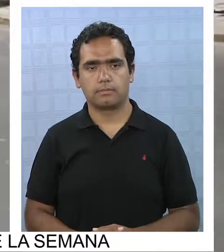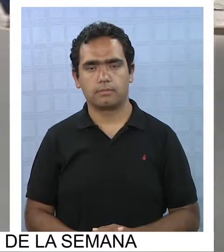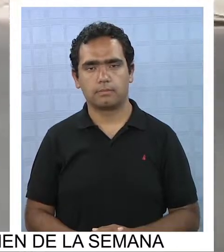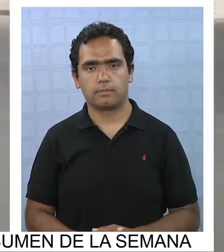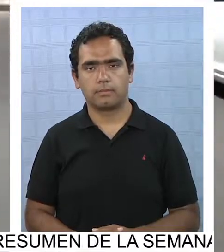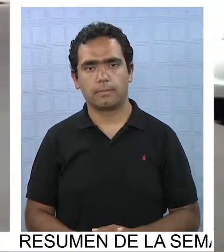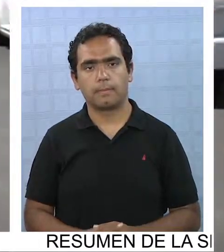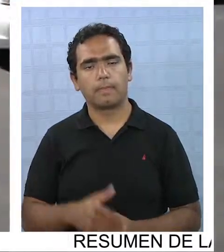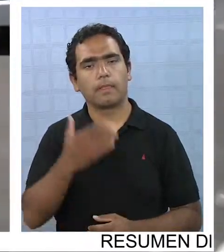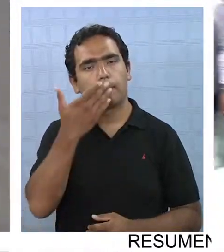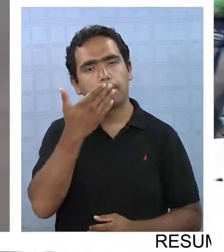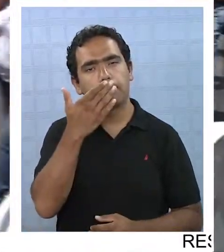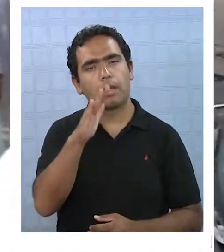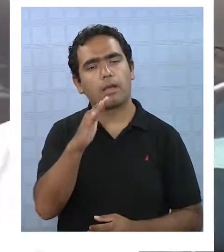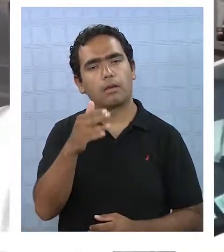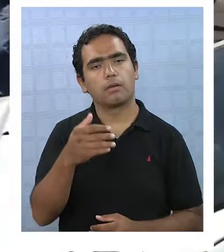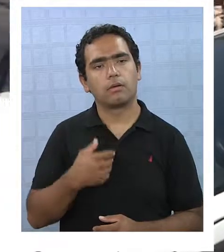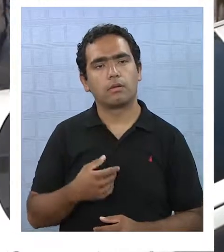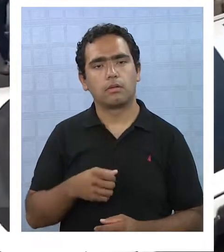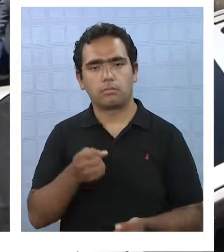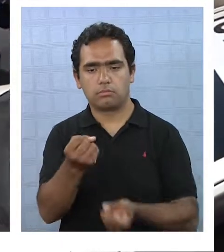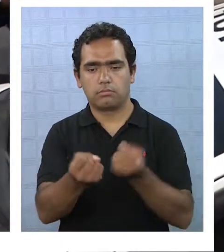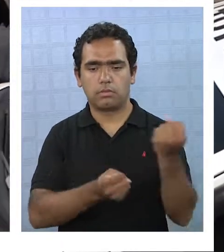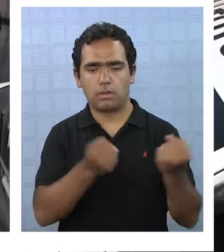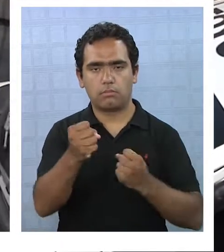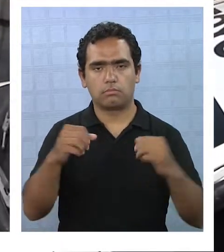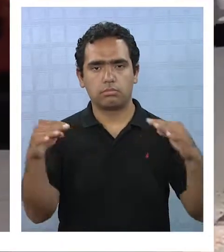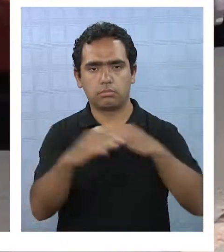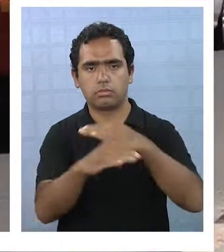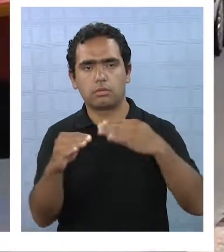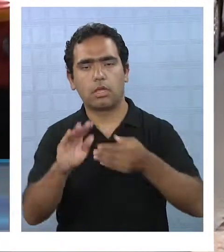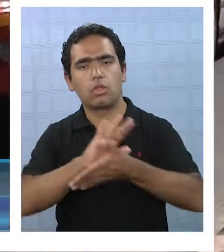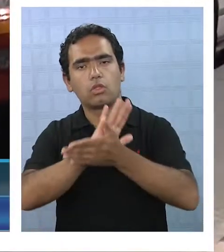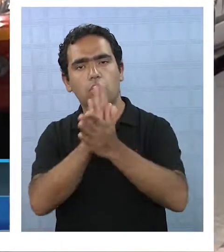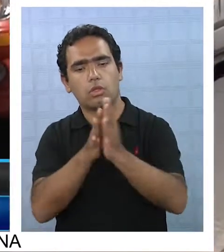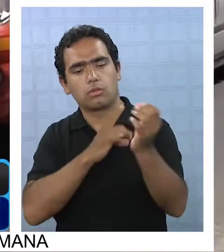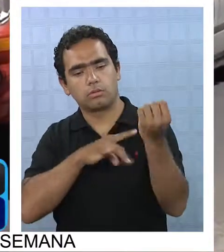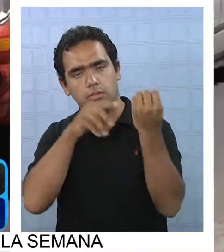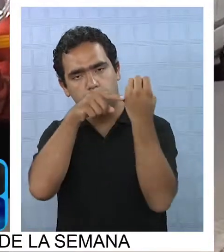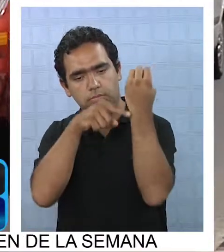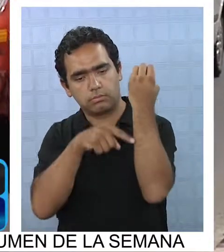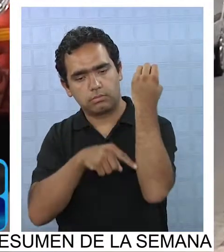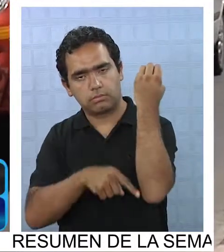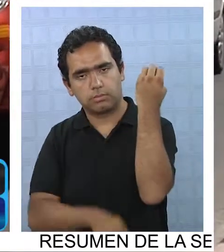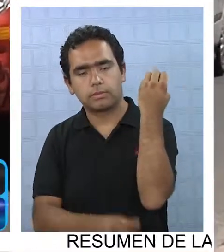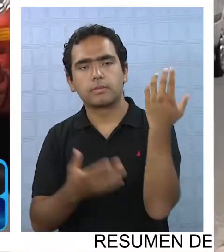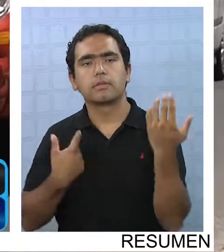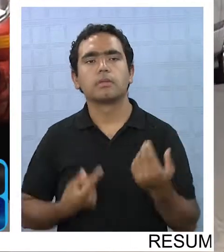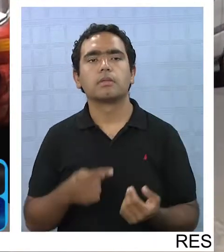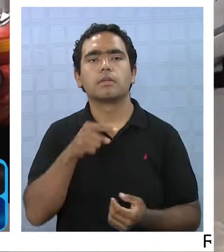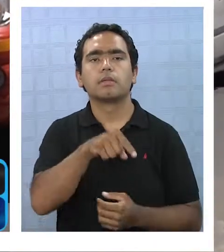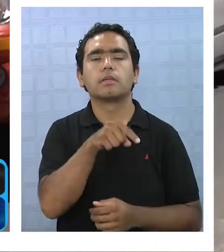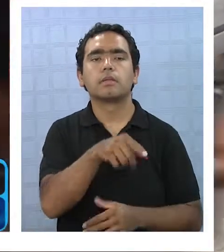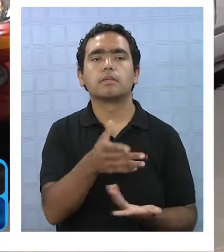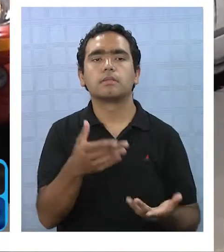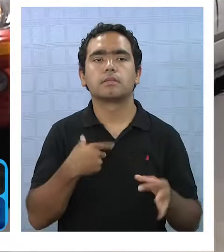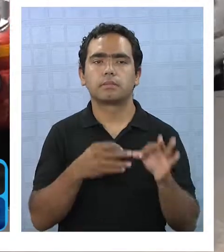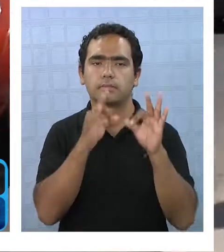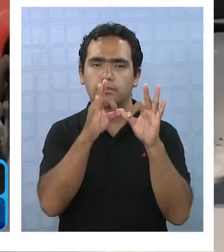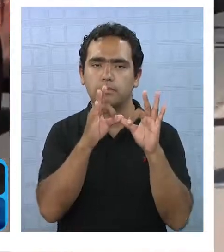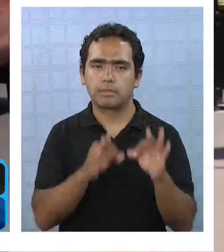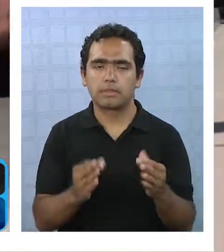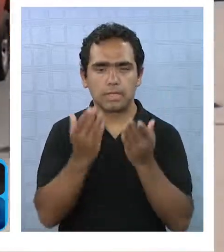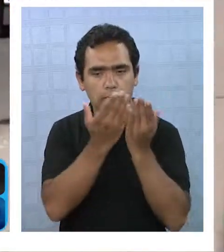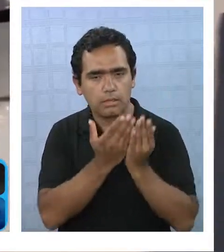Mejorar la movilidad urbana de todas las ciudades de Chile fue el objetivo que generó una comisión especial que inició un